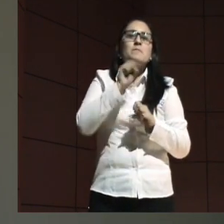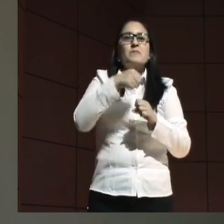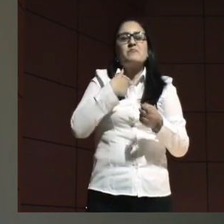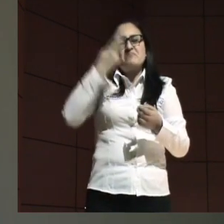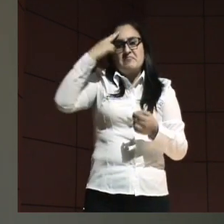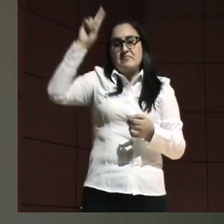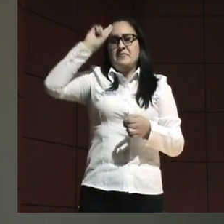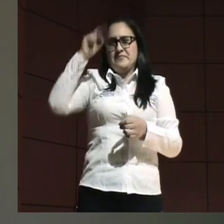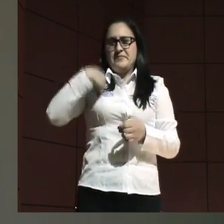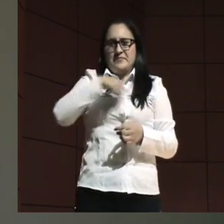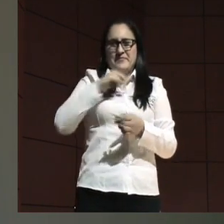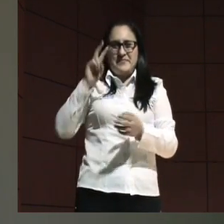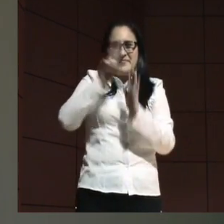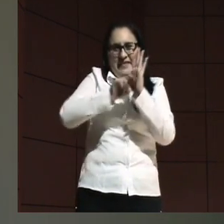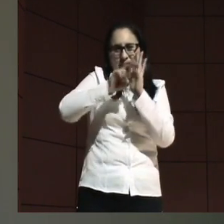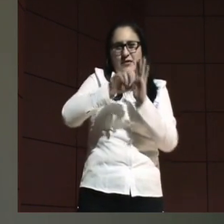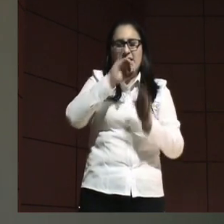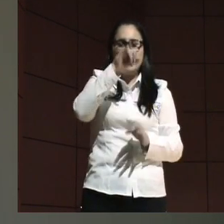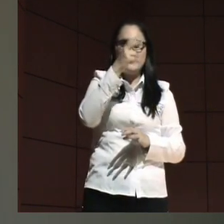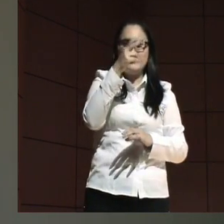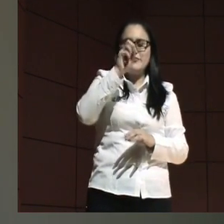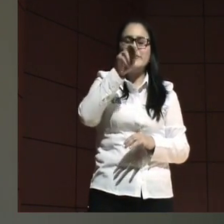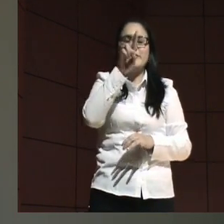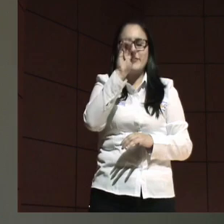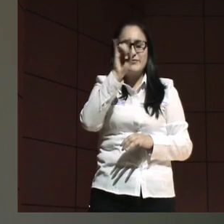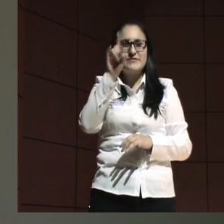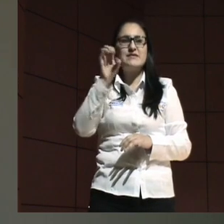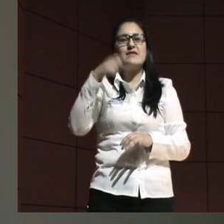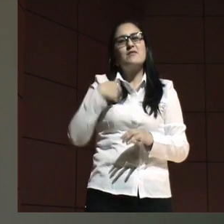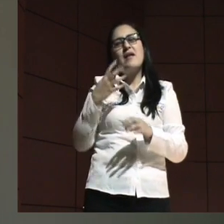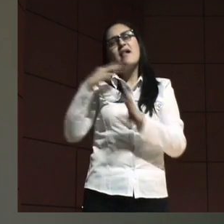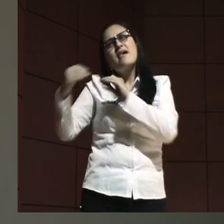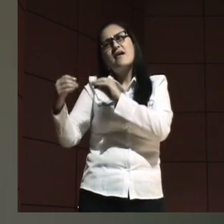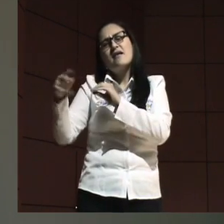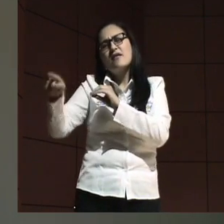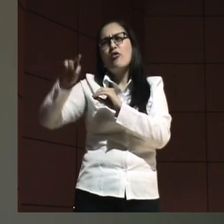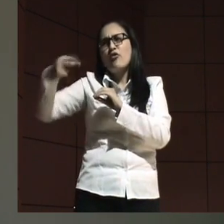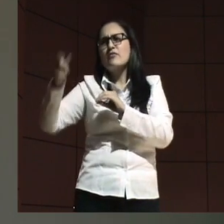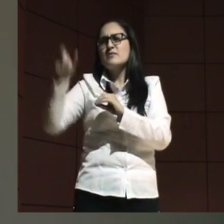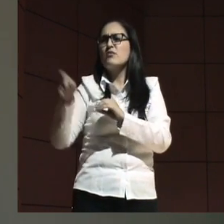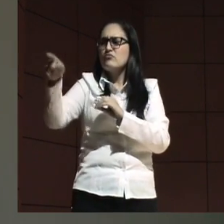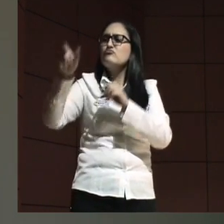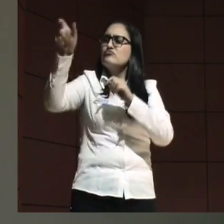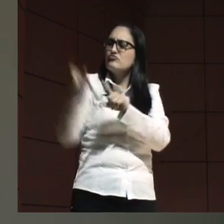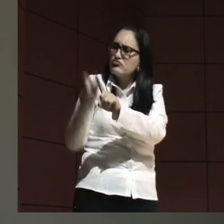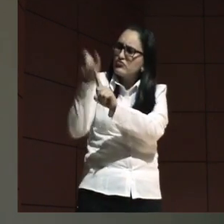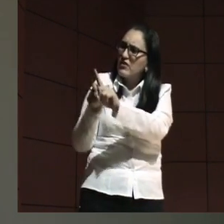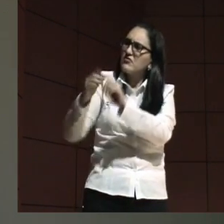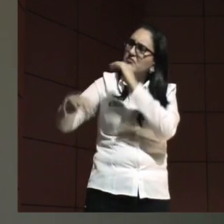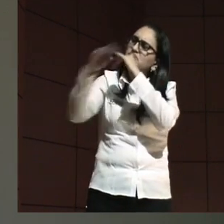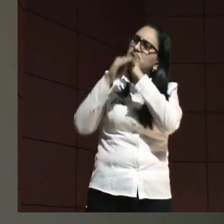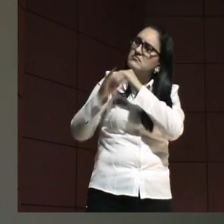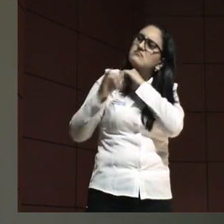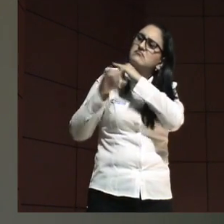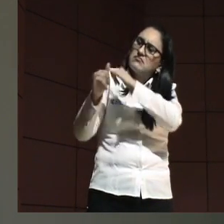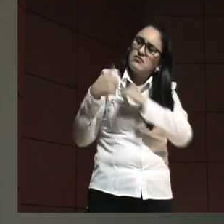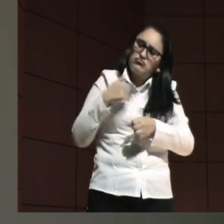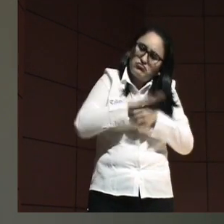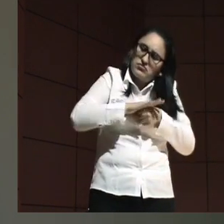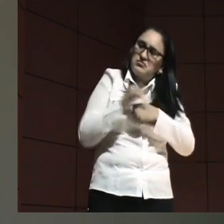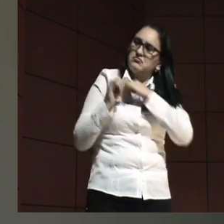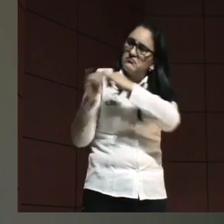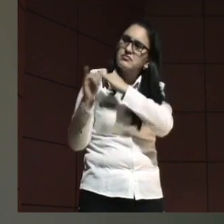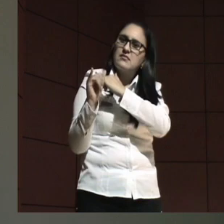interpretación que hacemos de la teoría John Rawls, si estamos hablando del otro como sujeto que nace en igualdad o equivalencia de condiciones a las mías,